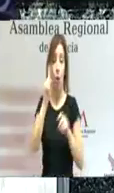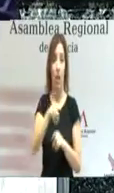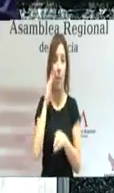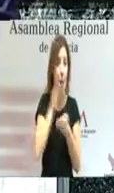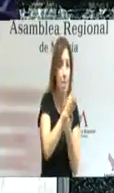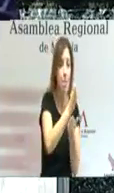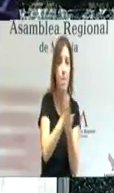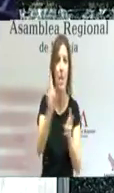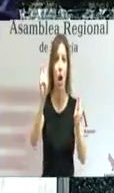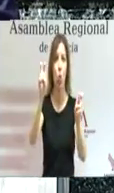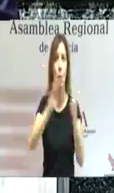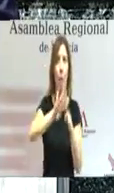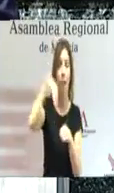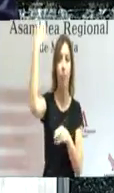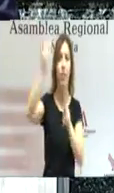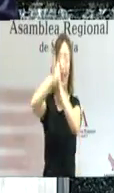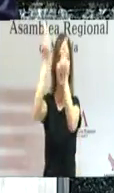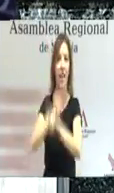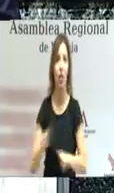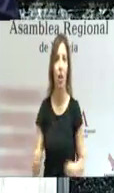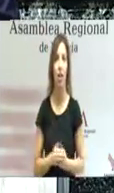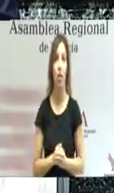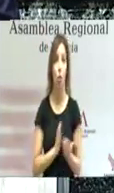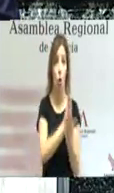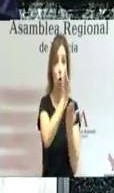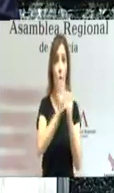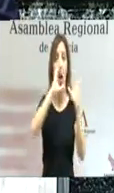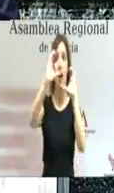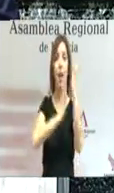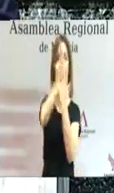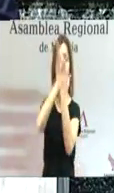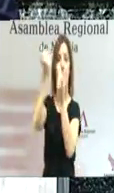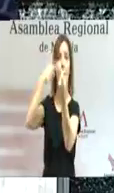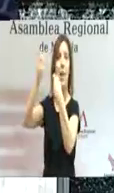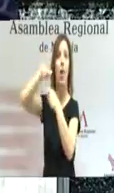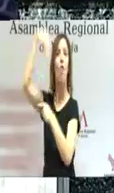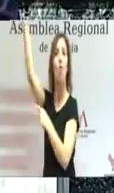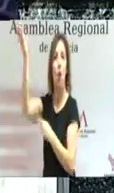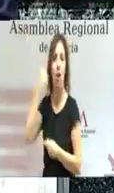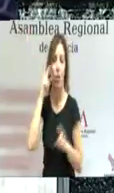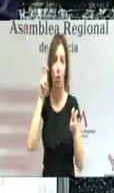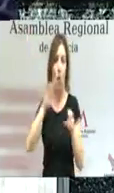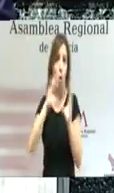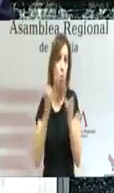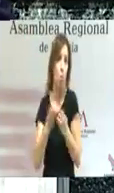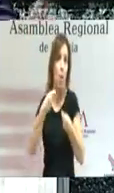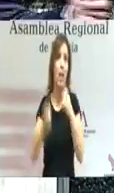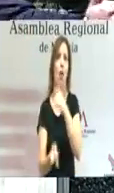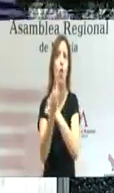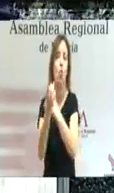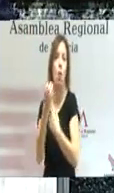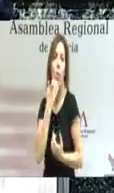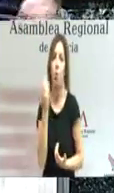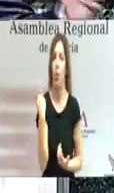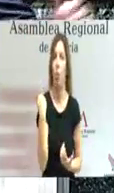para la internacionalización y para la búsqueda de nuevos canales de comercialización en los mercados, mercados emergentes como las